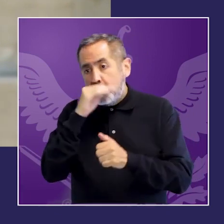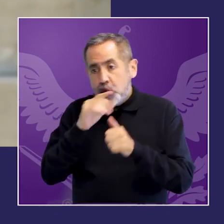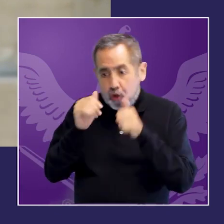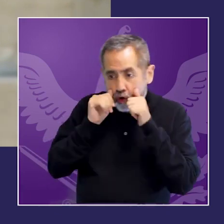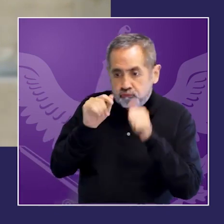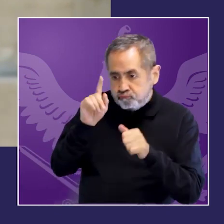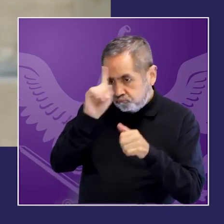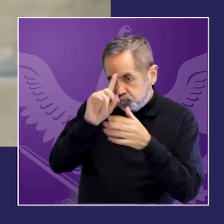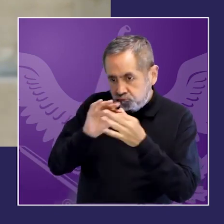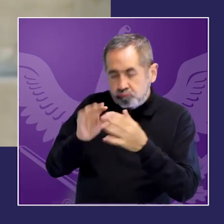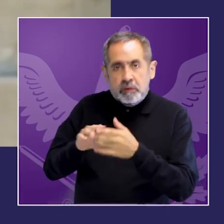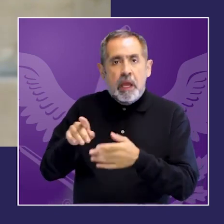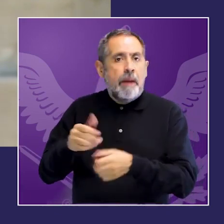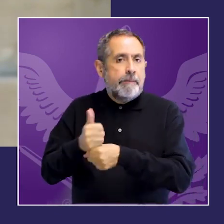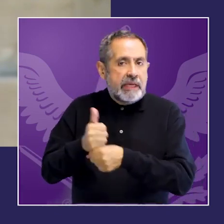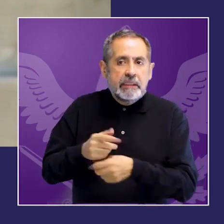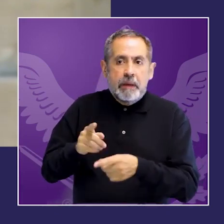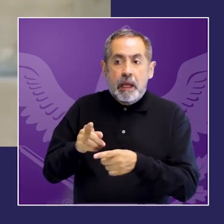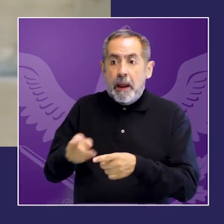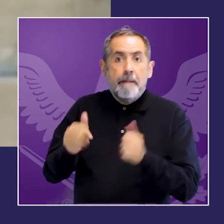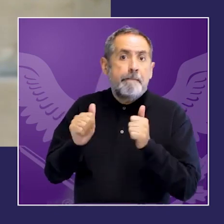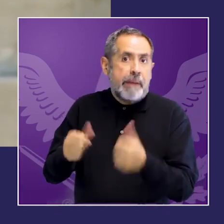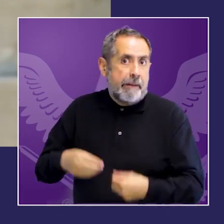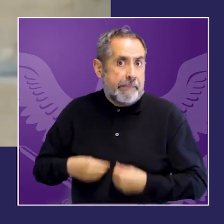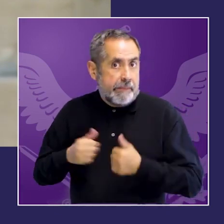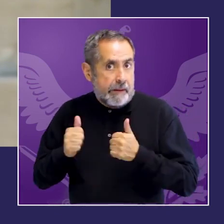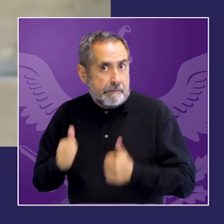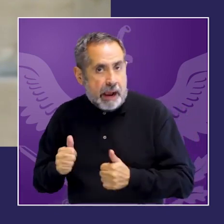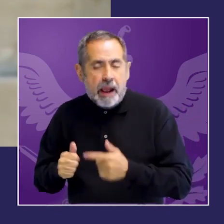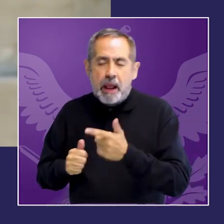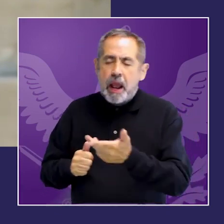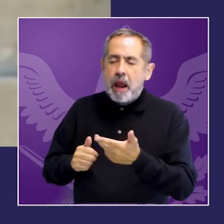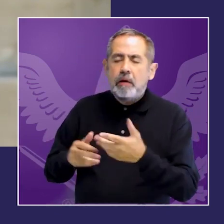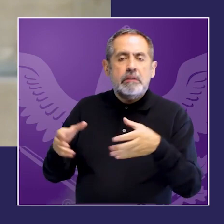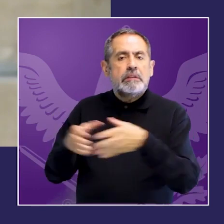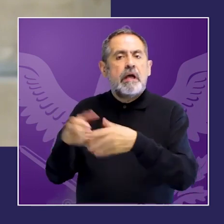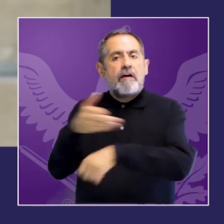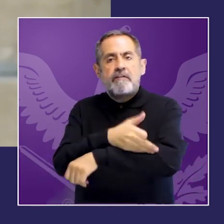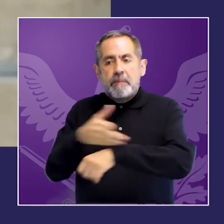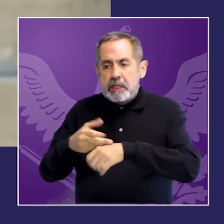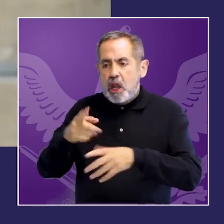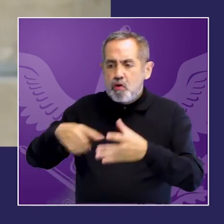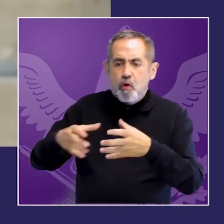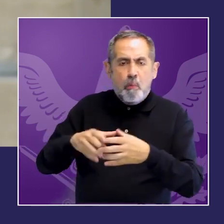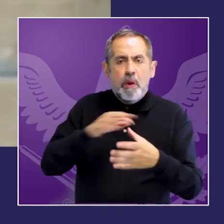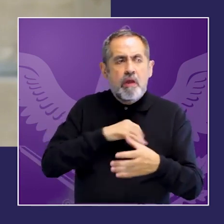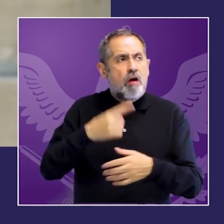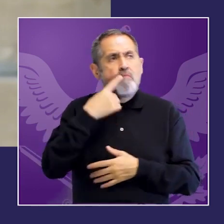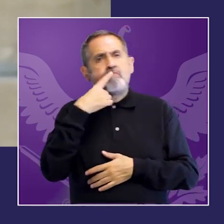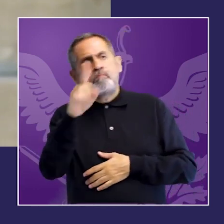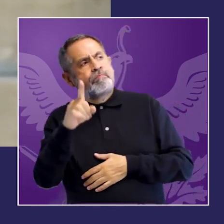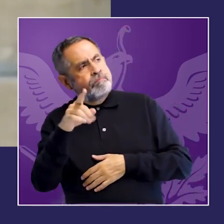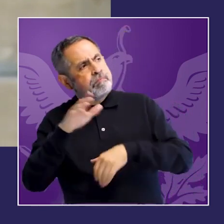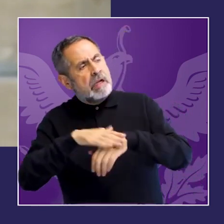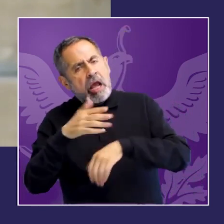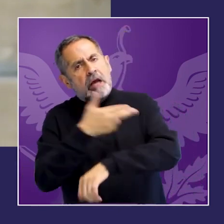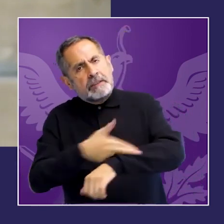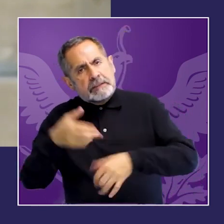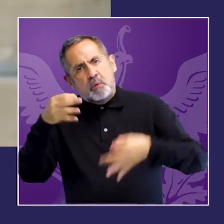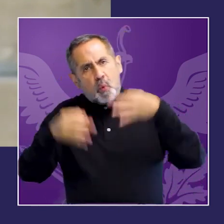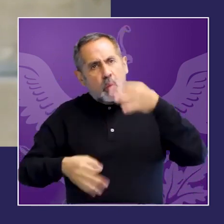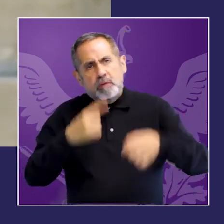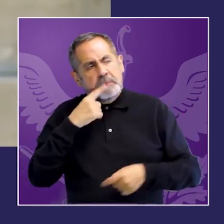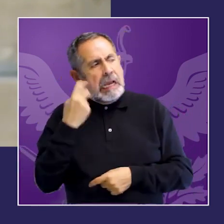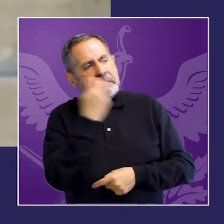querellantes en los procesos penales o que puedan impulsar otras causas vinculadas con el femicidio o feminicidio en otros